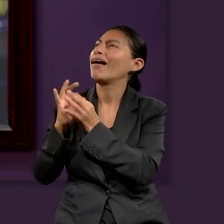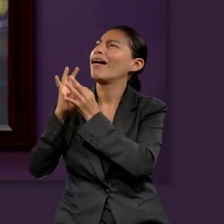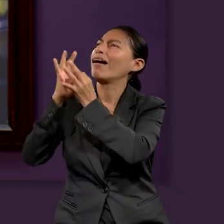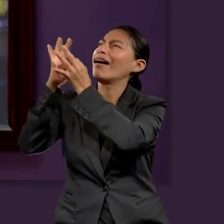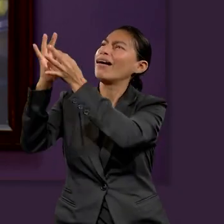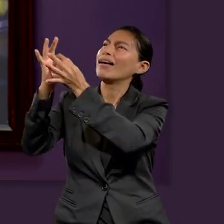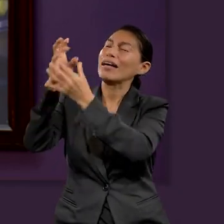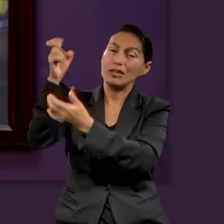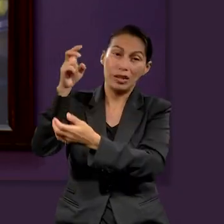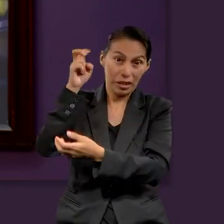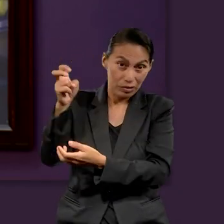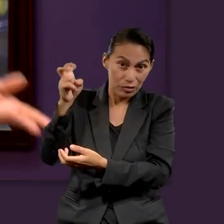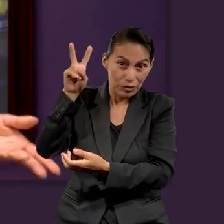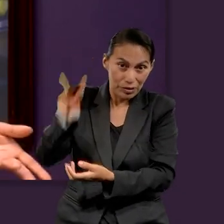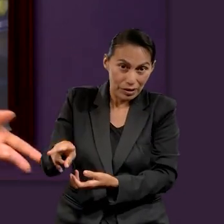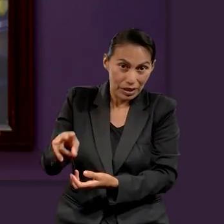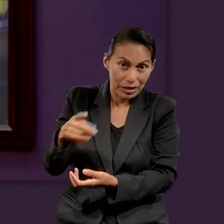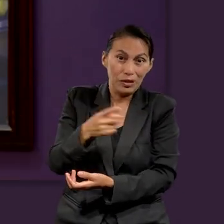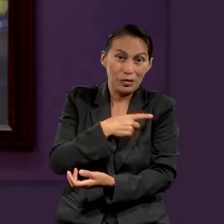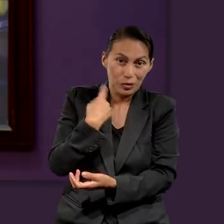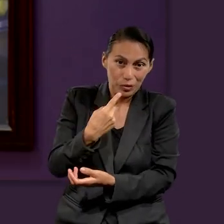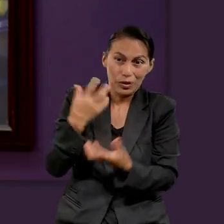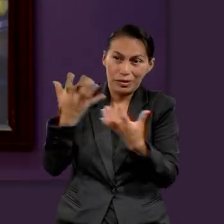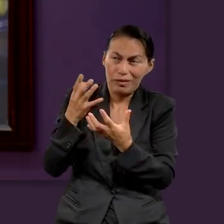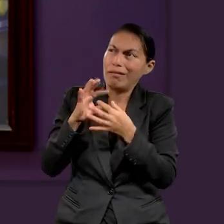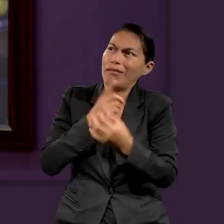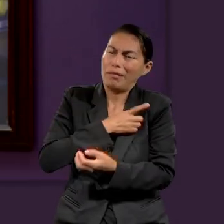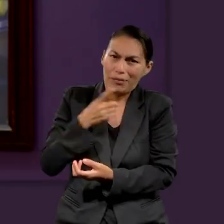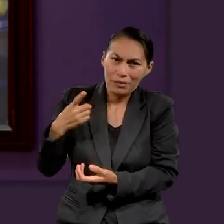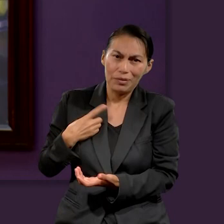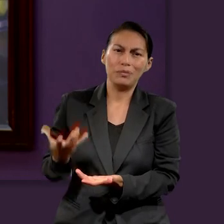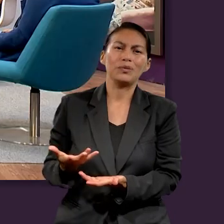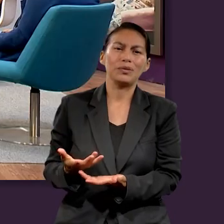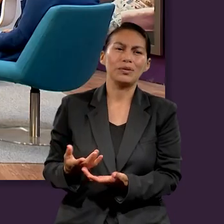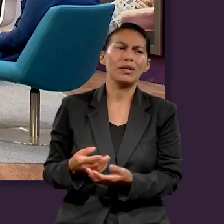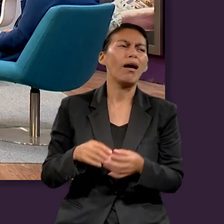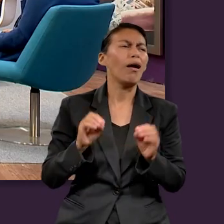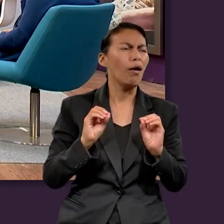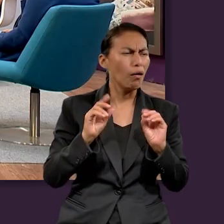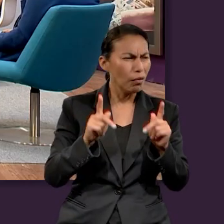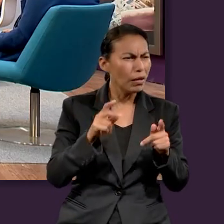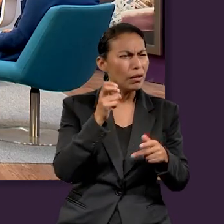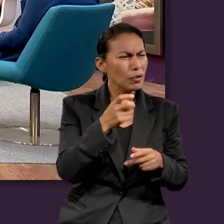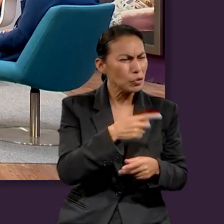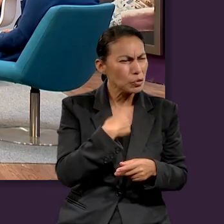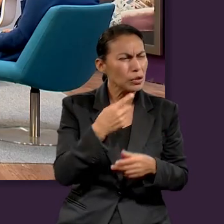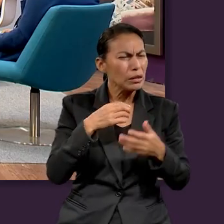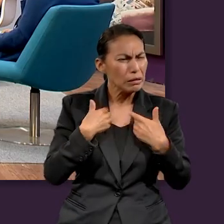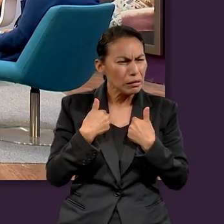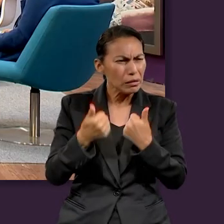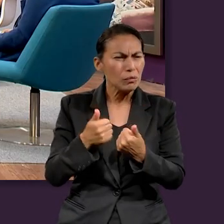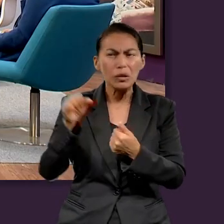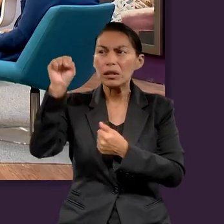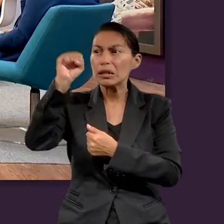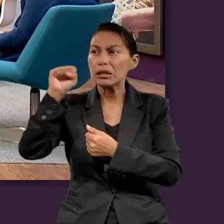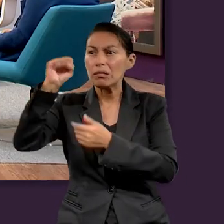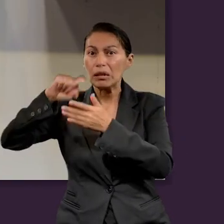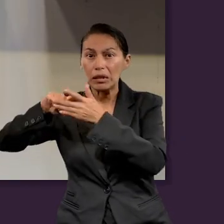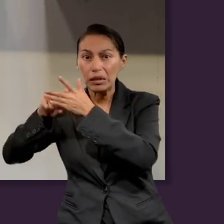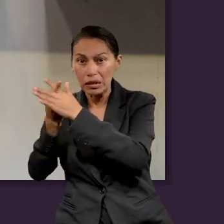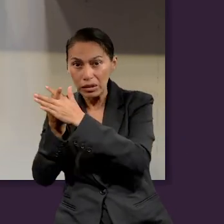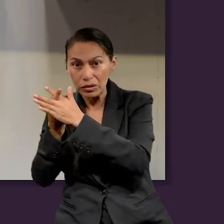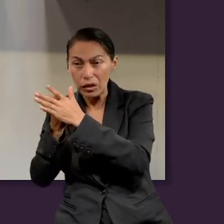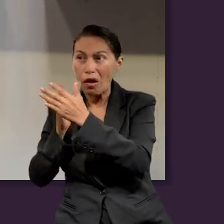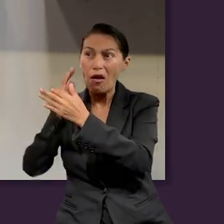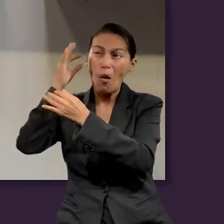verdad, la verdad que nosotros decidimos aplicar. Ok, entonces estamos entendiendo que el sábado tiene un origen y tiene